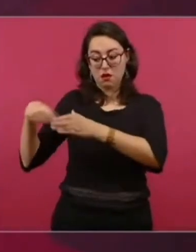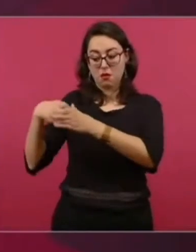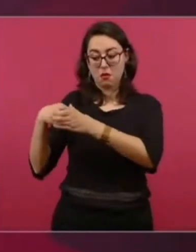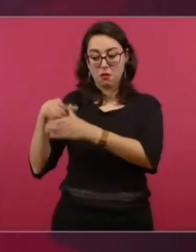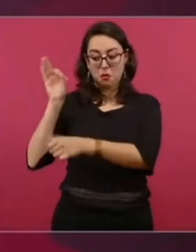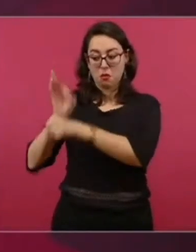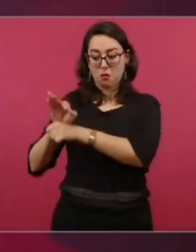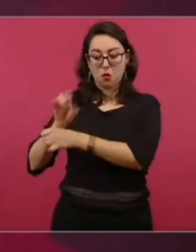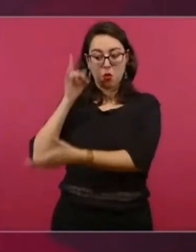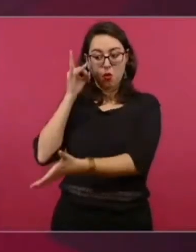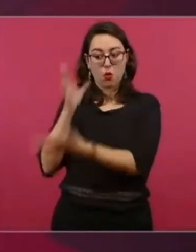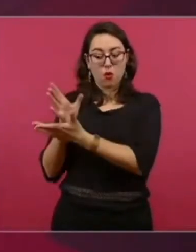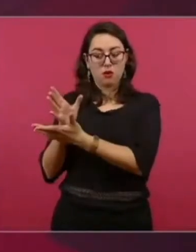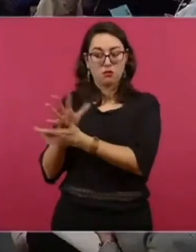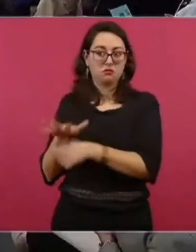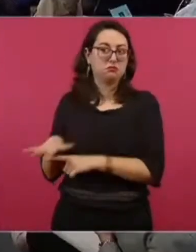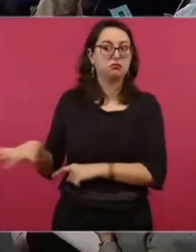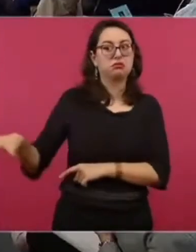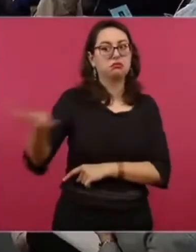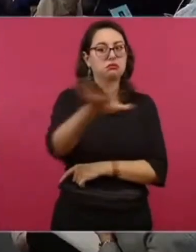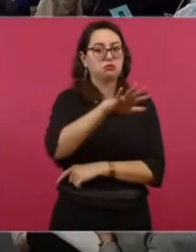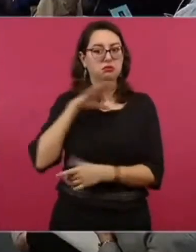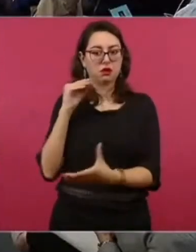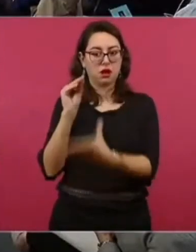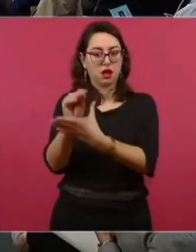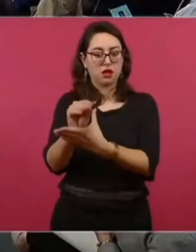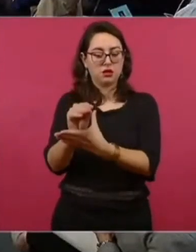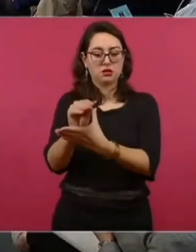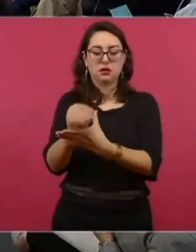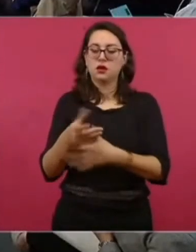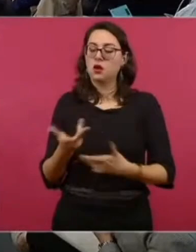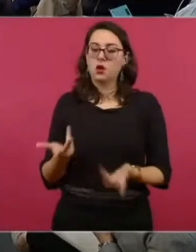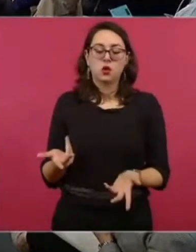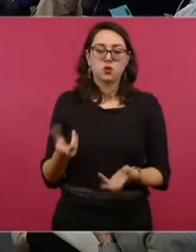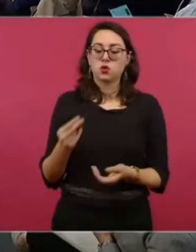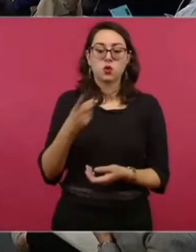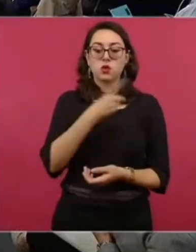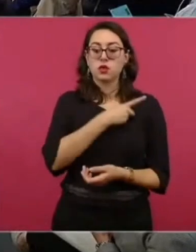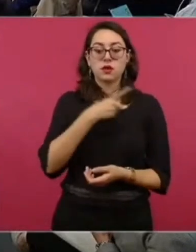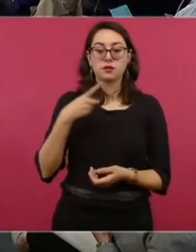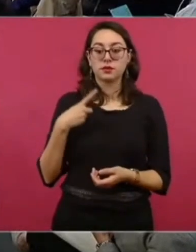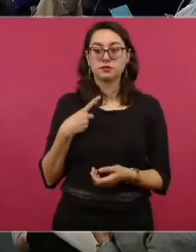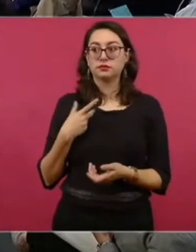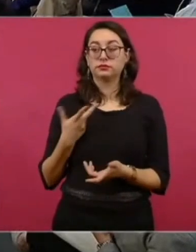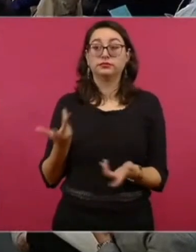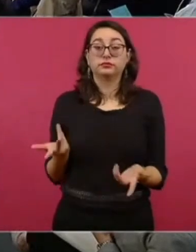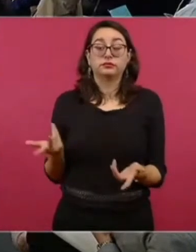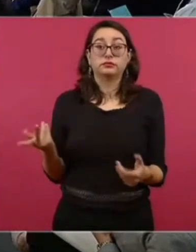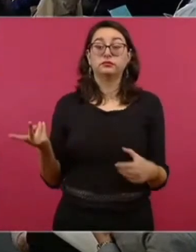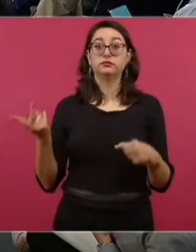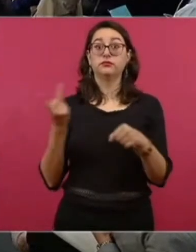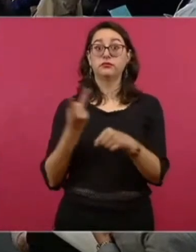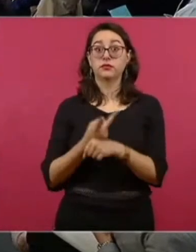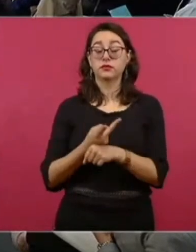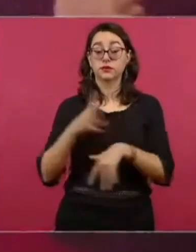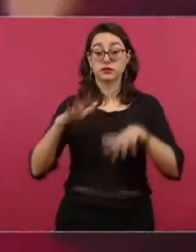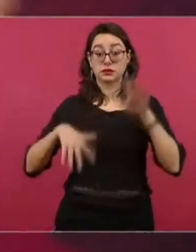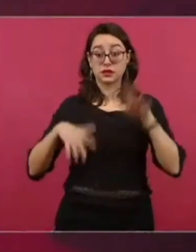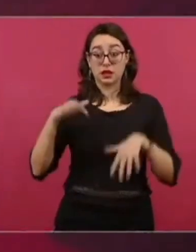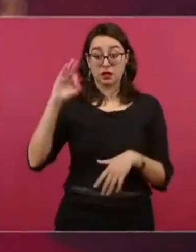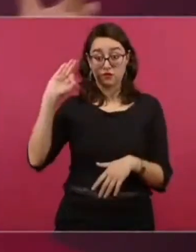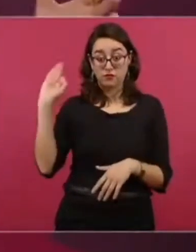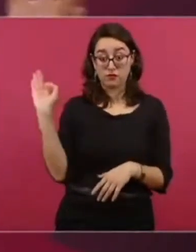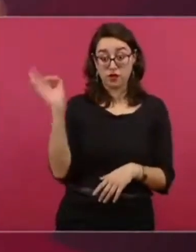Por eso, hay facultades en donde las